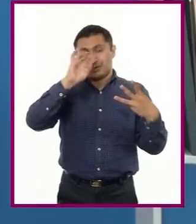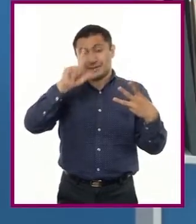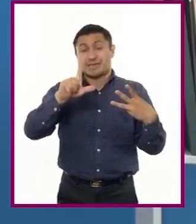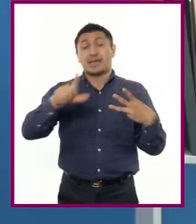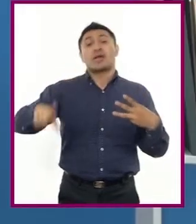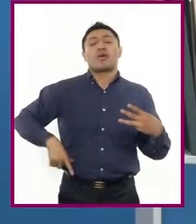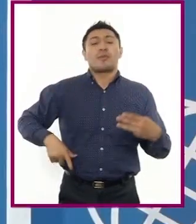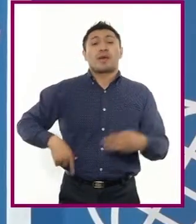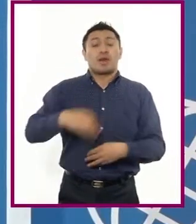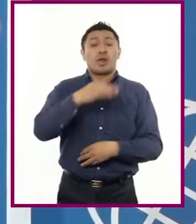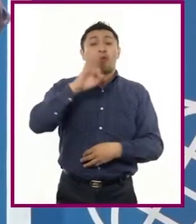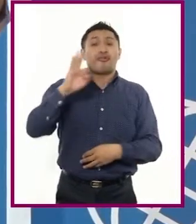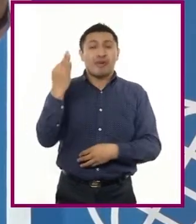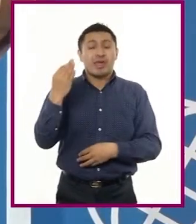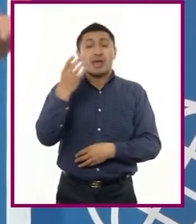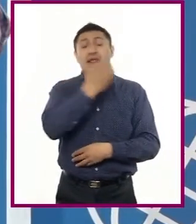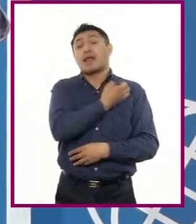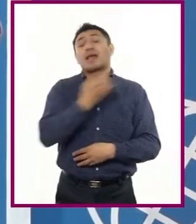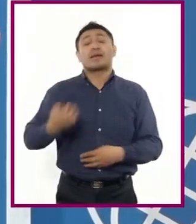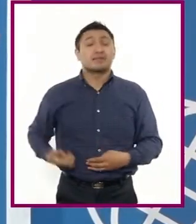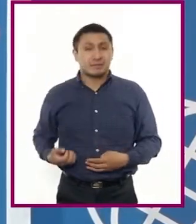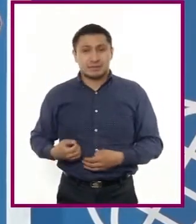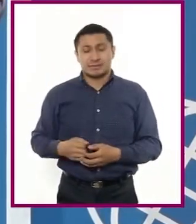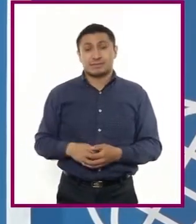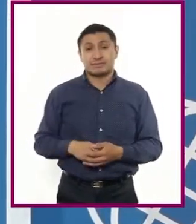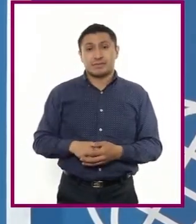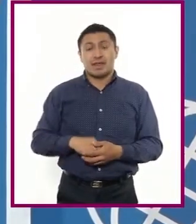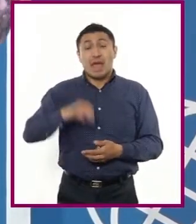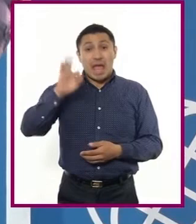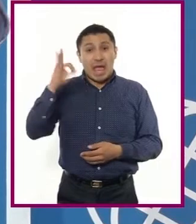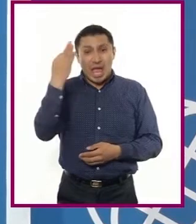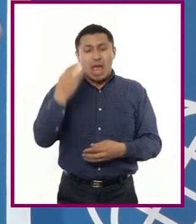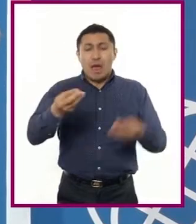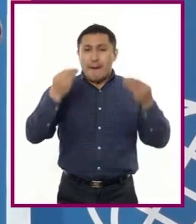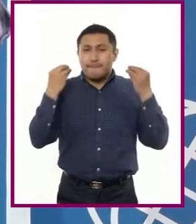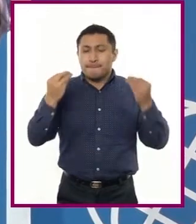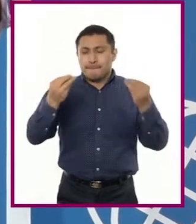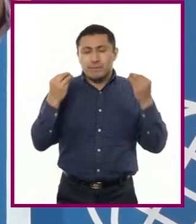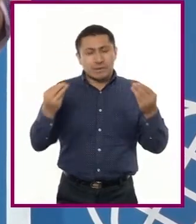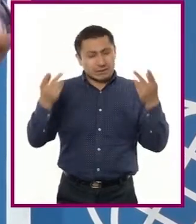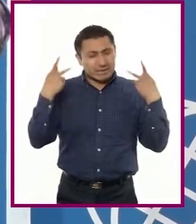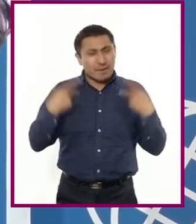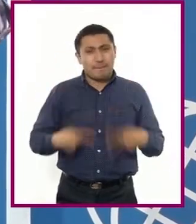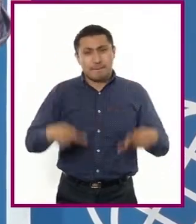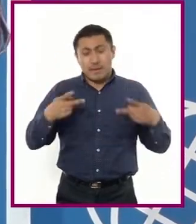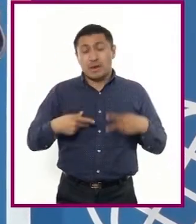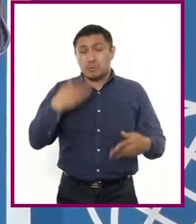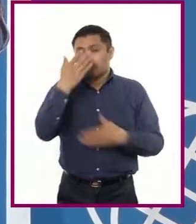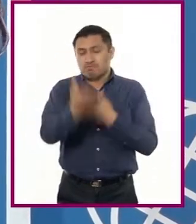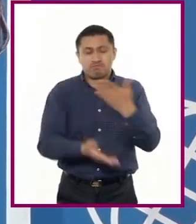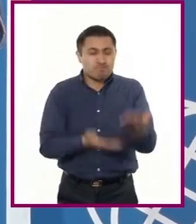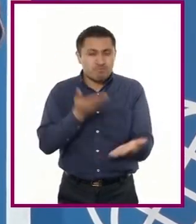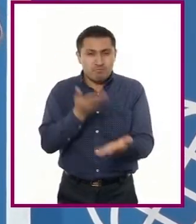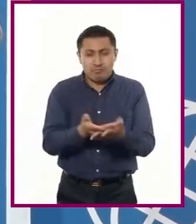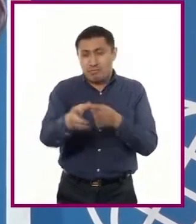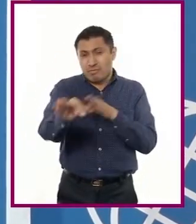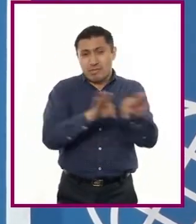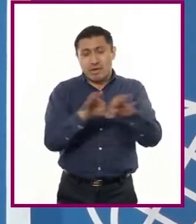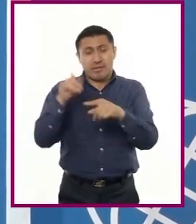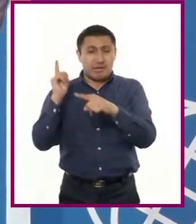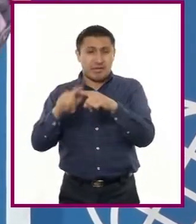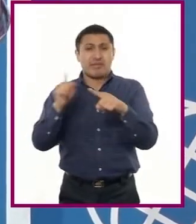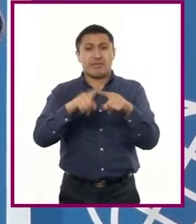B. En el ámbito federal, un gran número de personas presta sus servicios a las distintas secretarías de Estado,